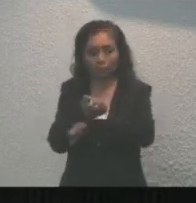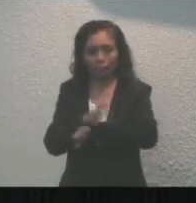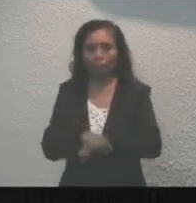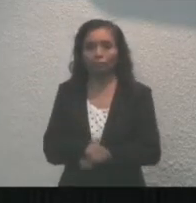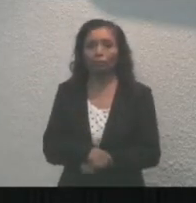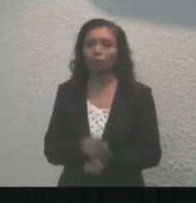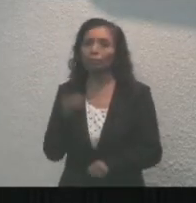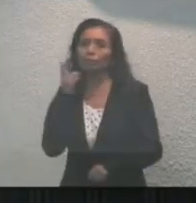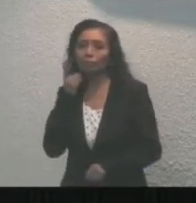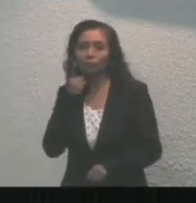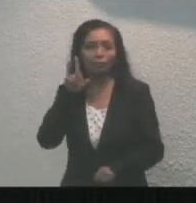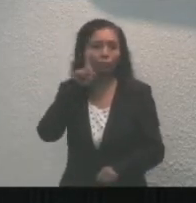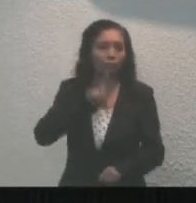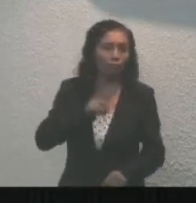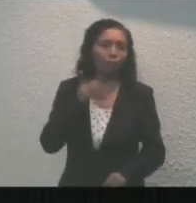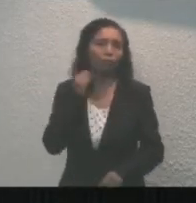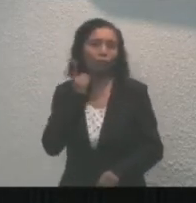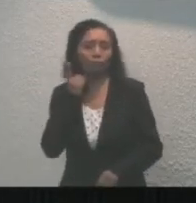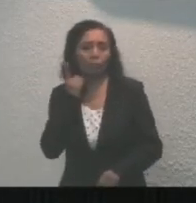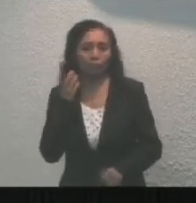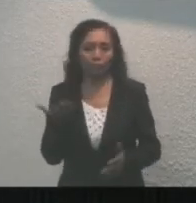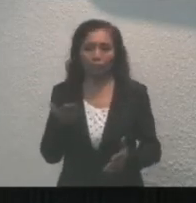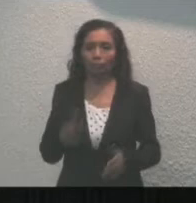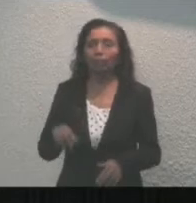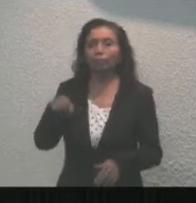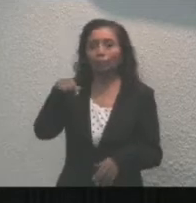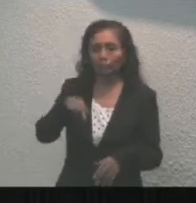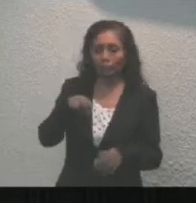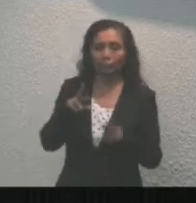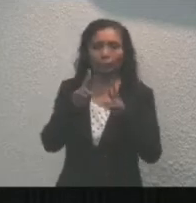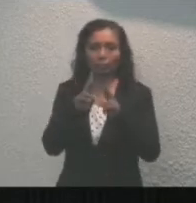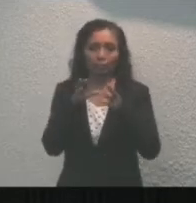Diputadas, diputados de esta legislatura,